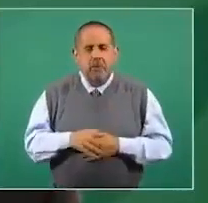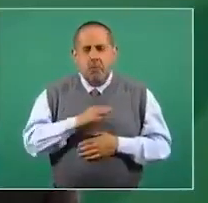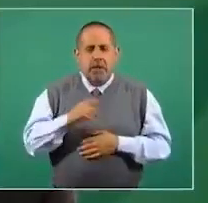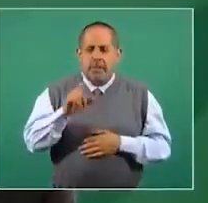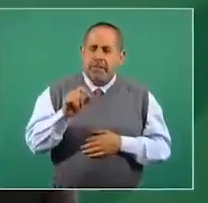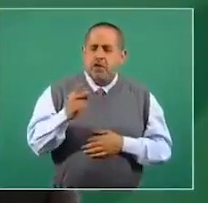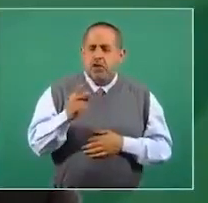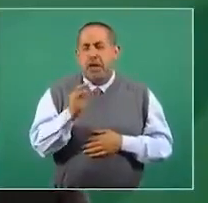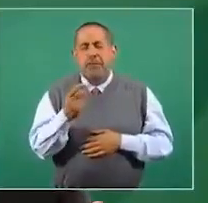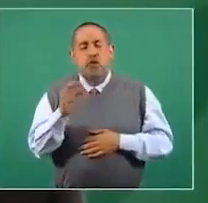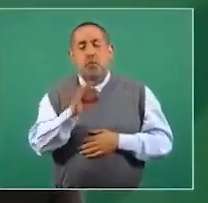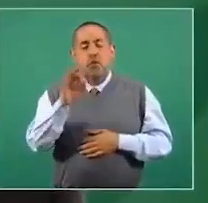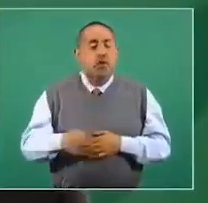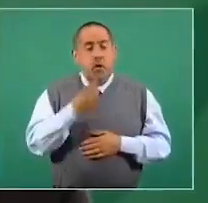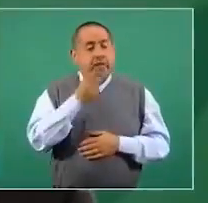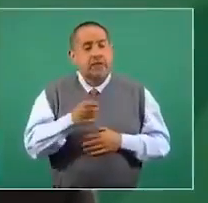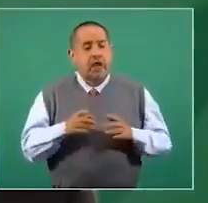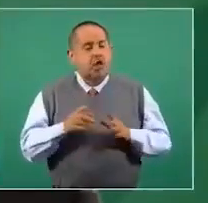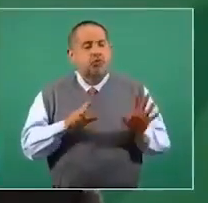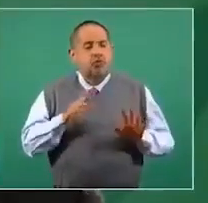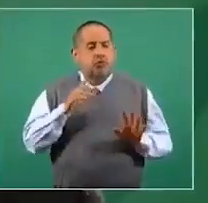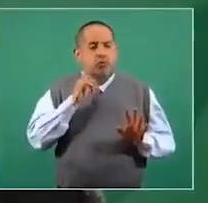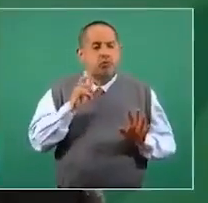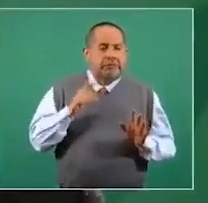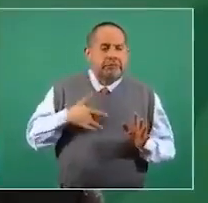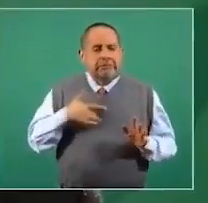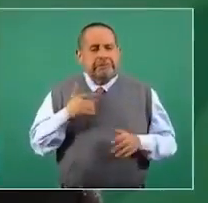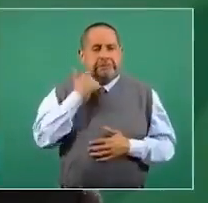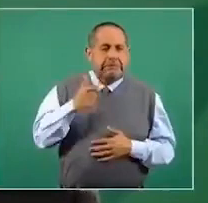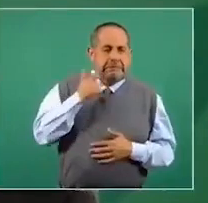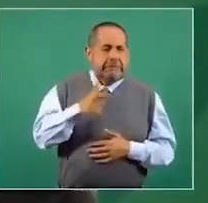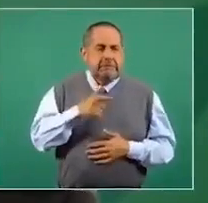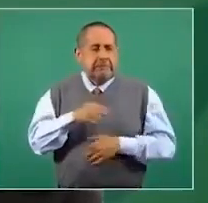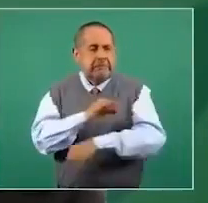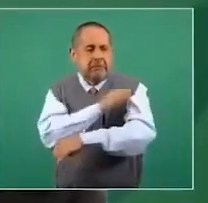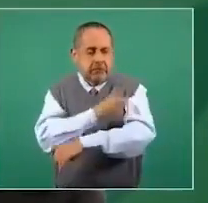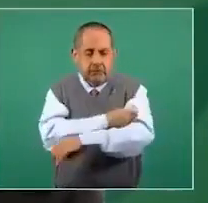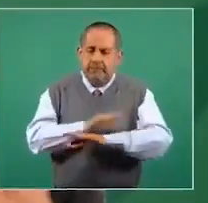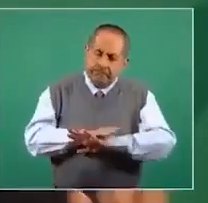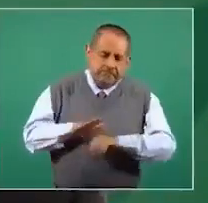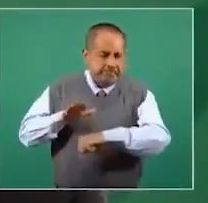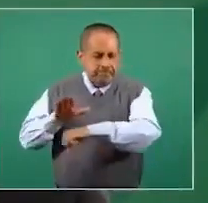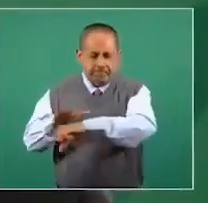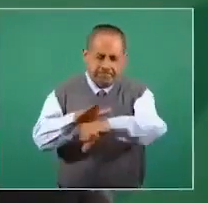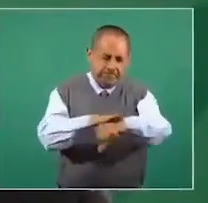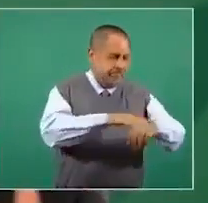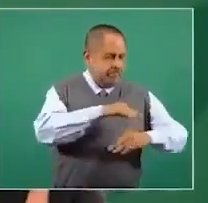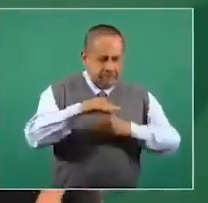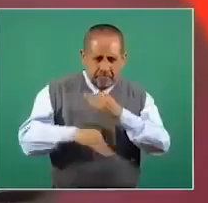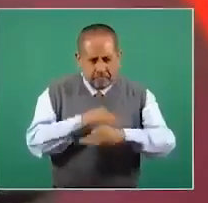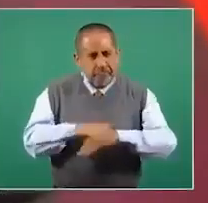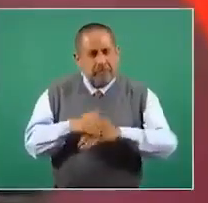22 a 25 por ciento de personas que de inicio no están entusiasmadas en querer se vacunar. Entonces, cierro con un llamado en general a la población